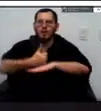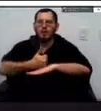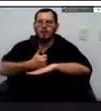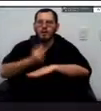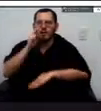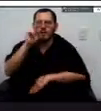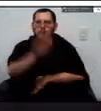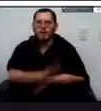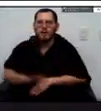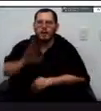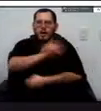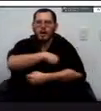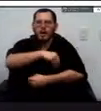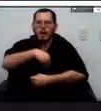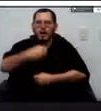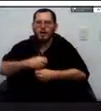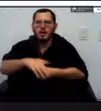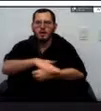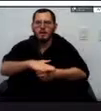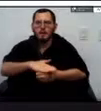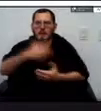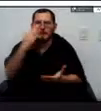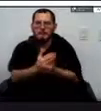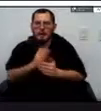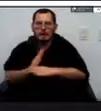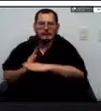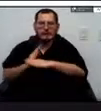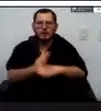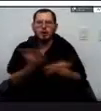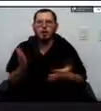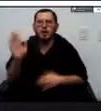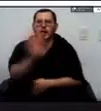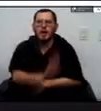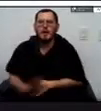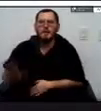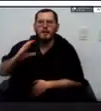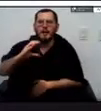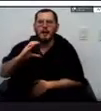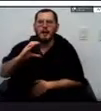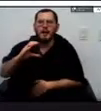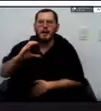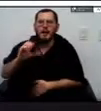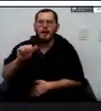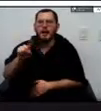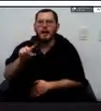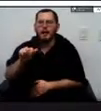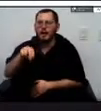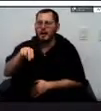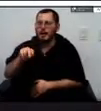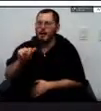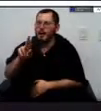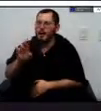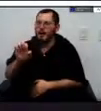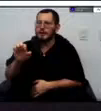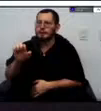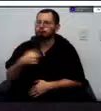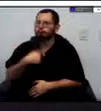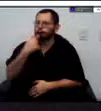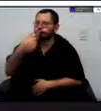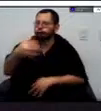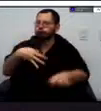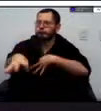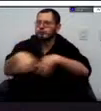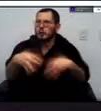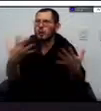desastres acá en el departamento de Casanare digamos que nosotros iniciamos acá en la administración